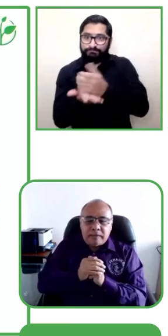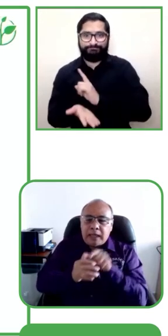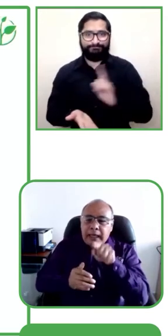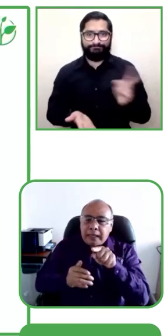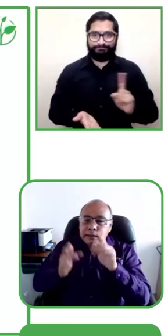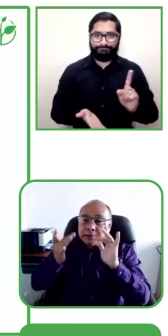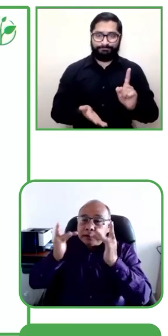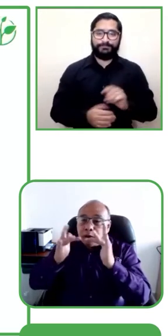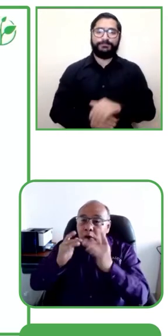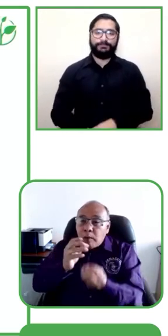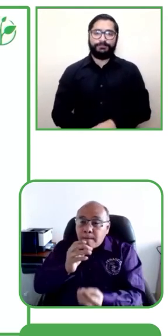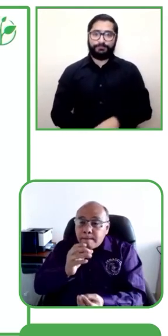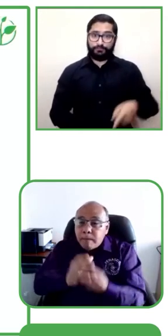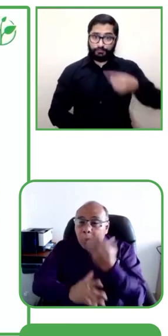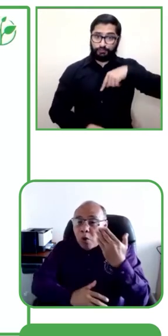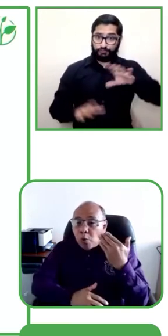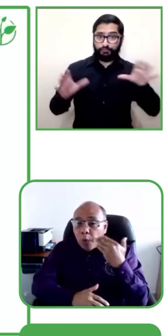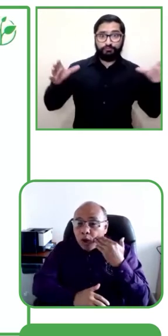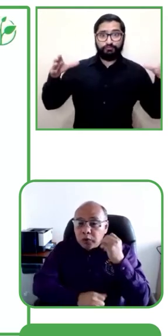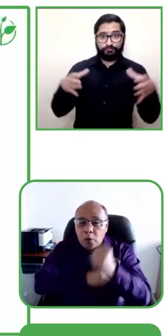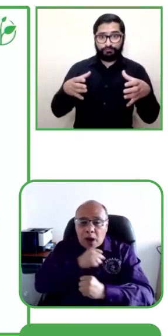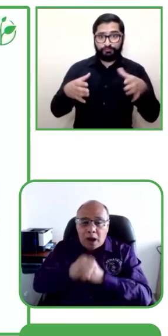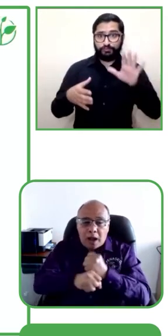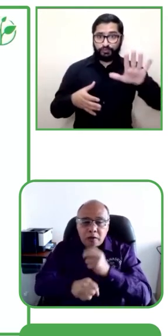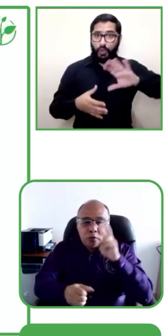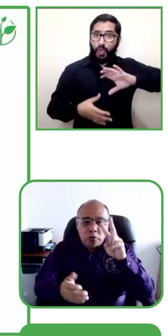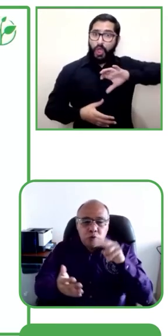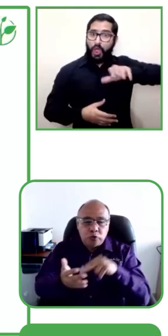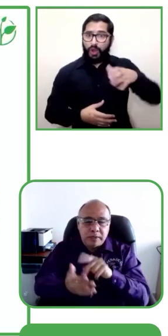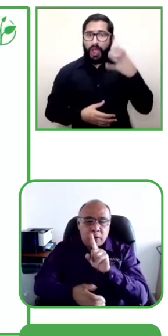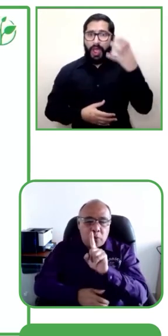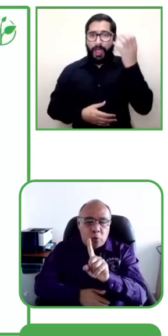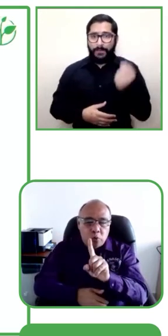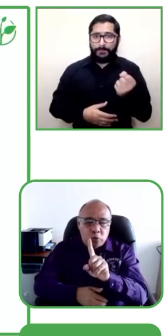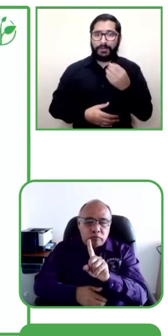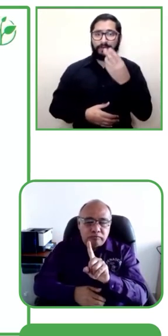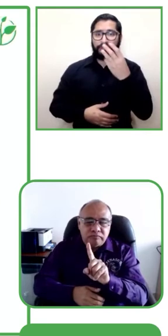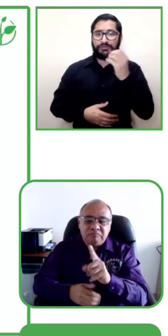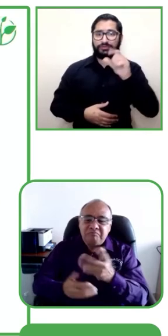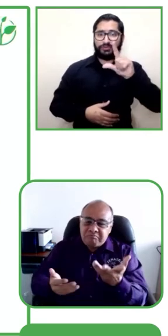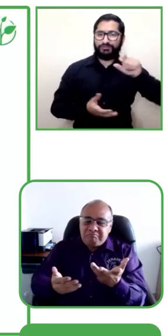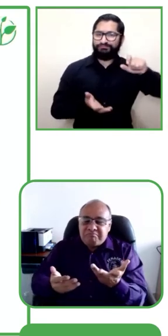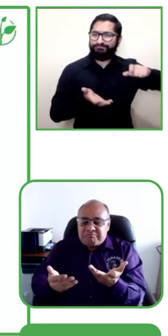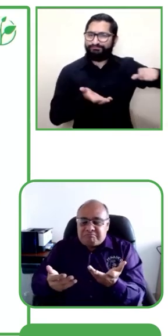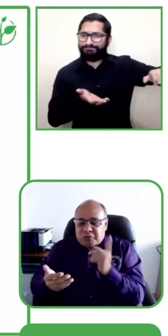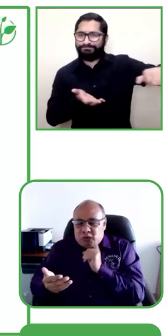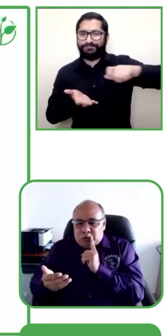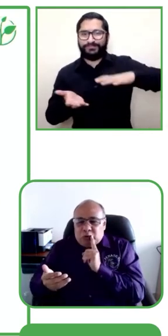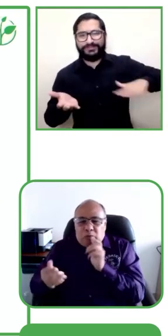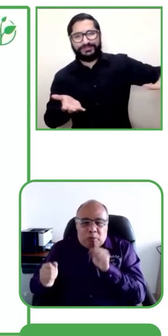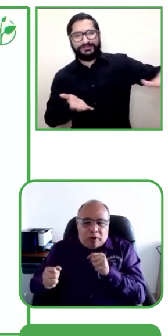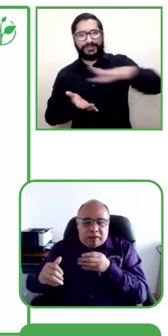asociaciones federadas y Centro de Relevo inicia en el año 2001.